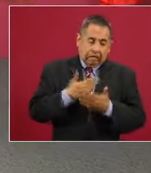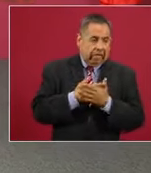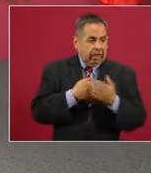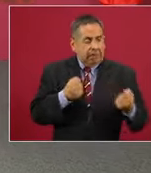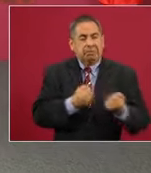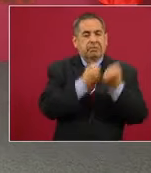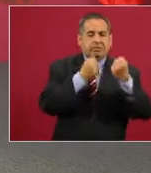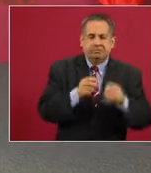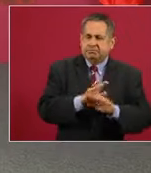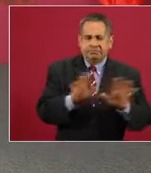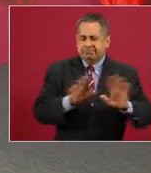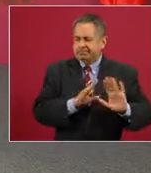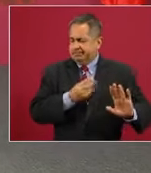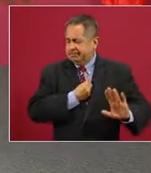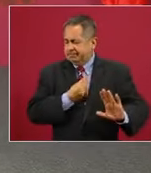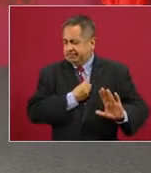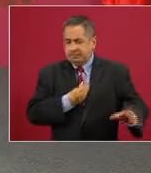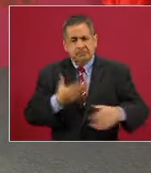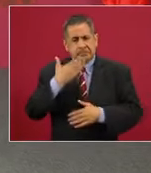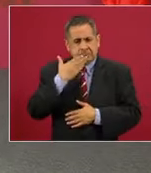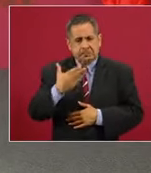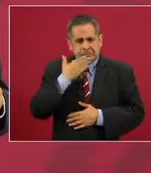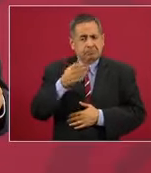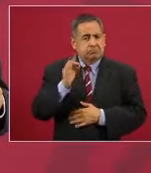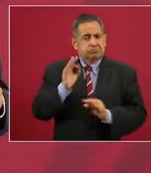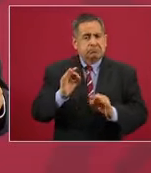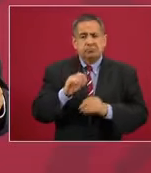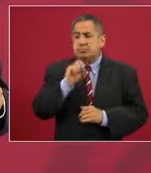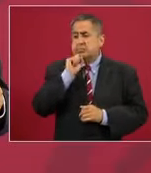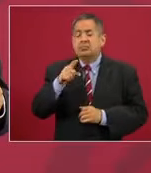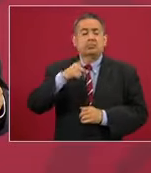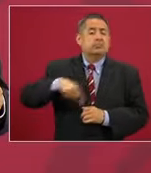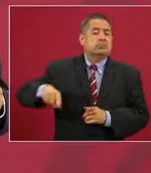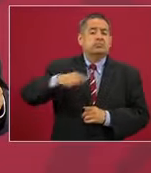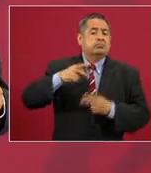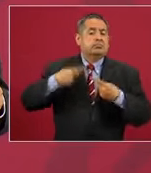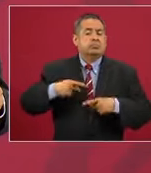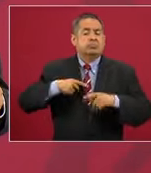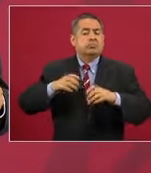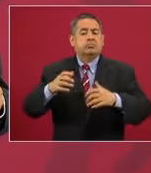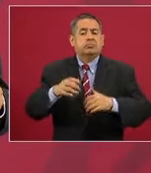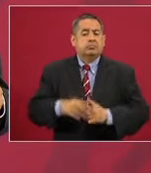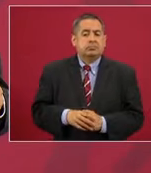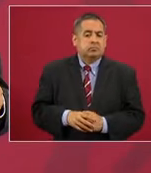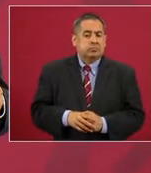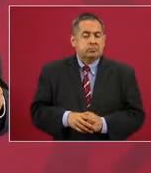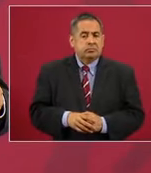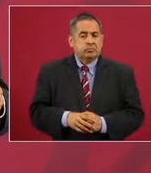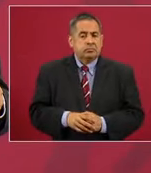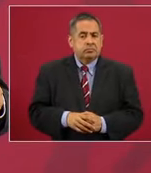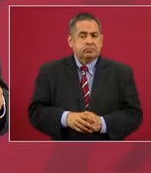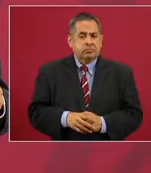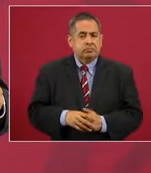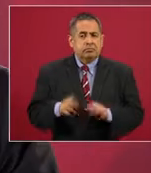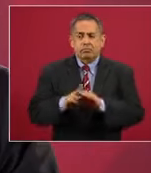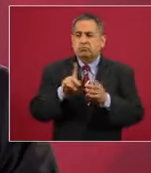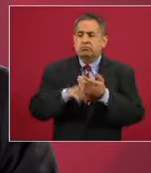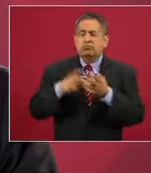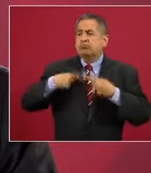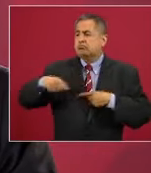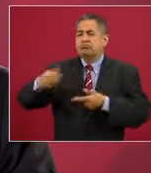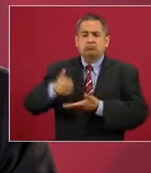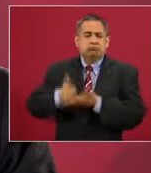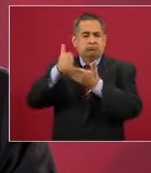y muy bien por la gente que ayuda,